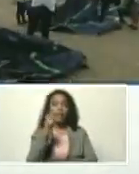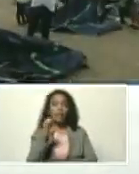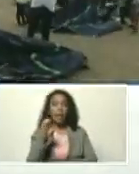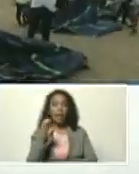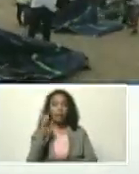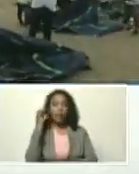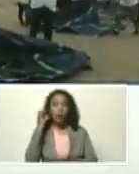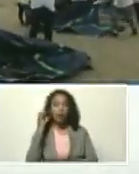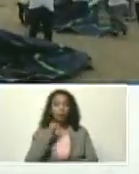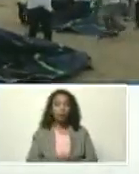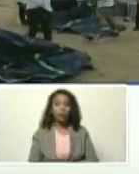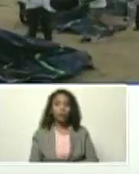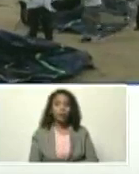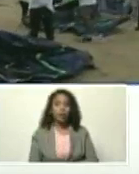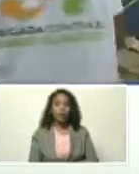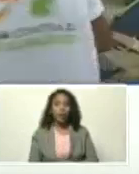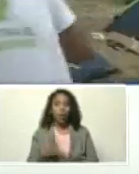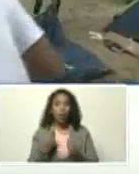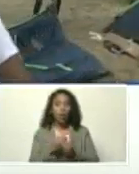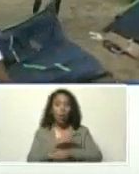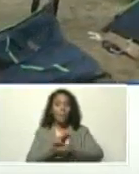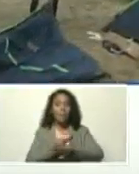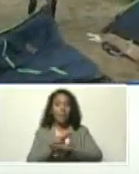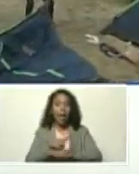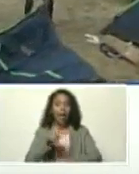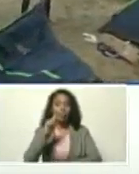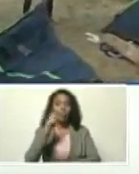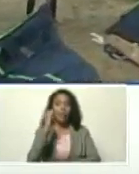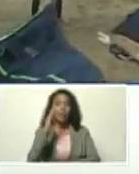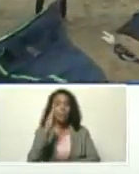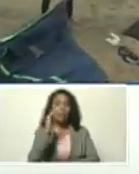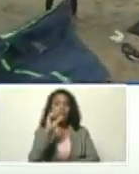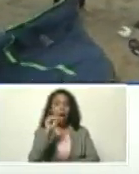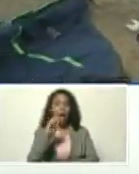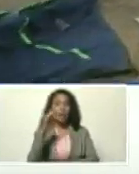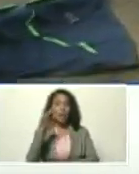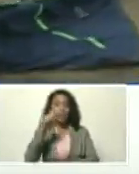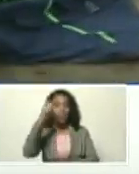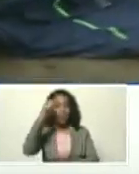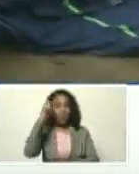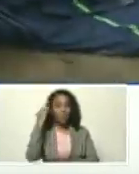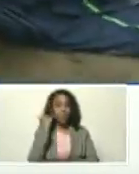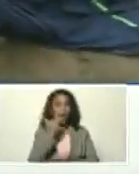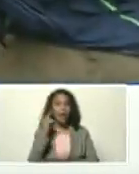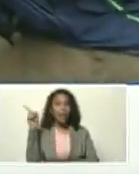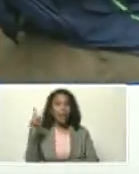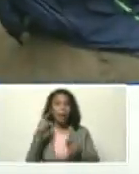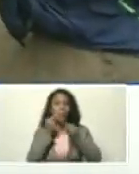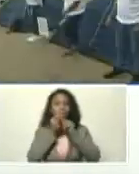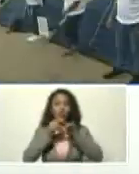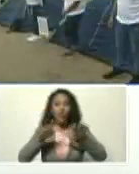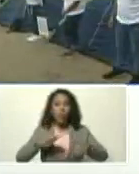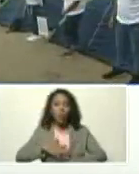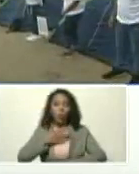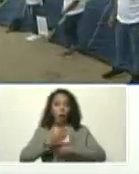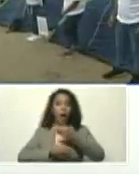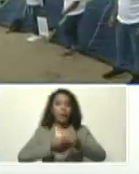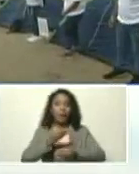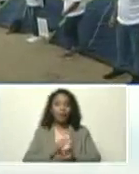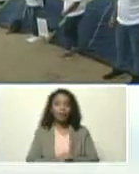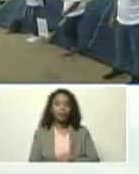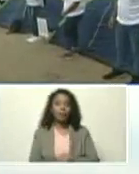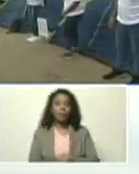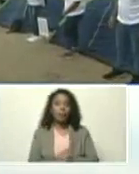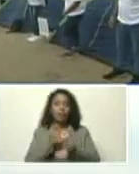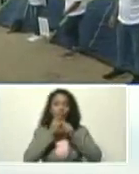con, la ministra, Tibisay Lucena, para que podamos multiplicar, por